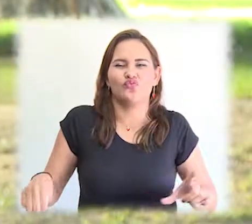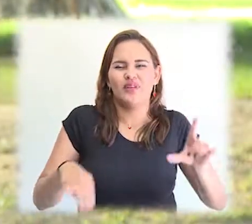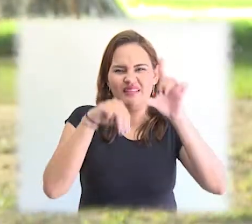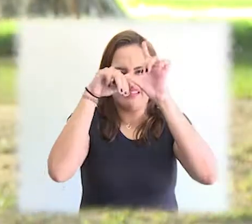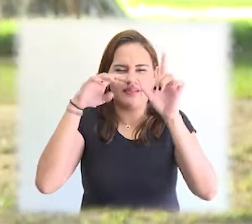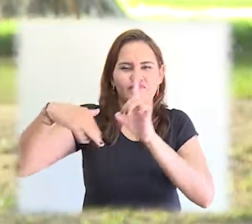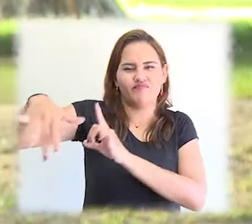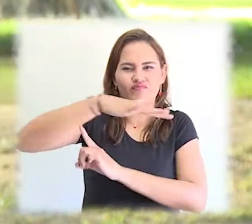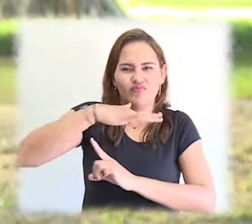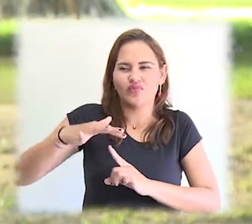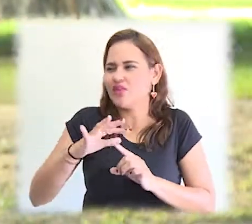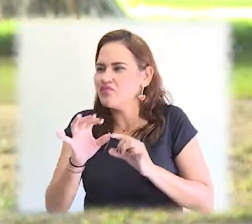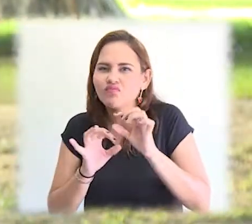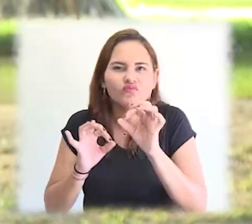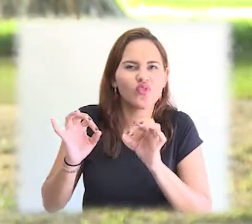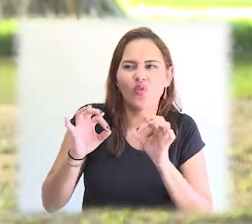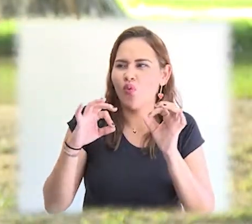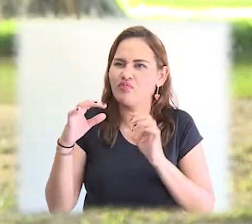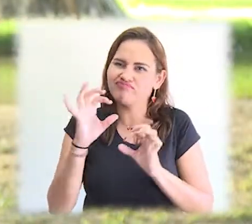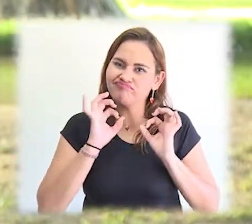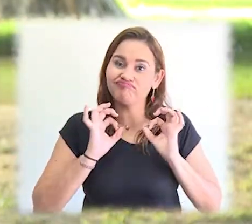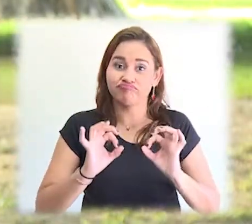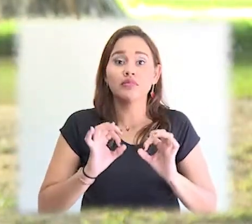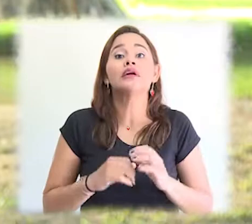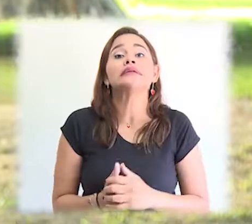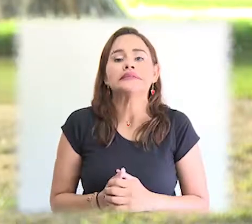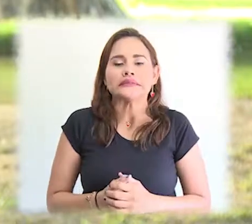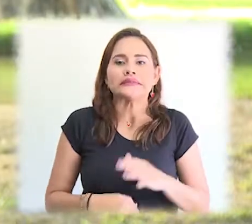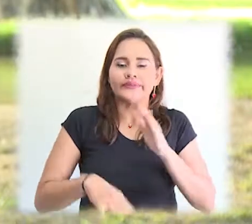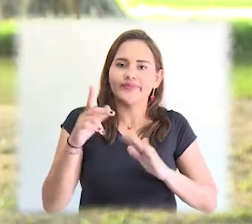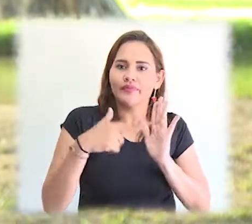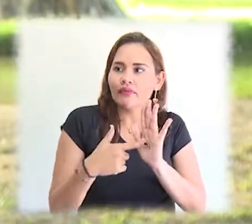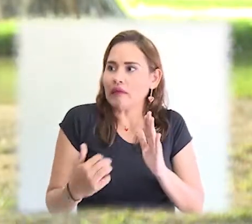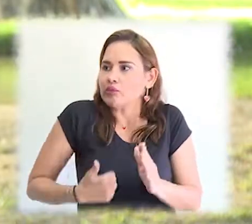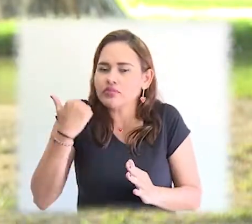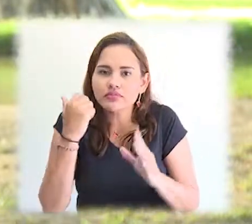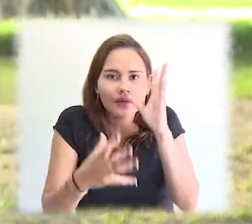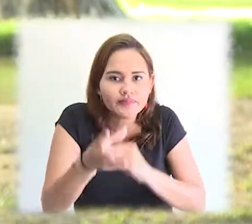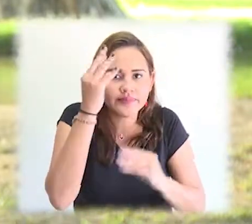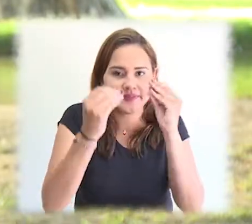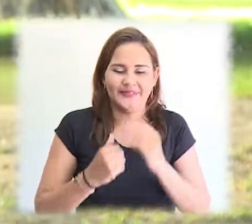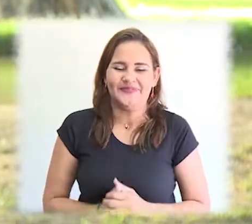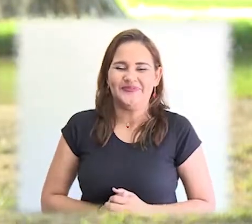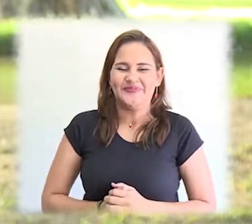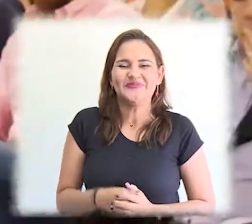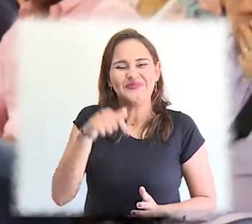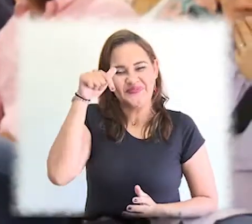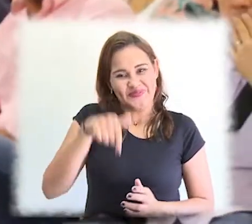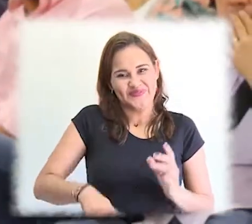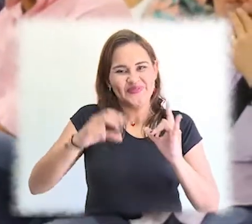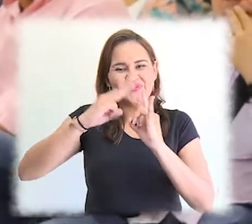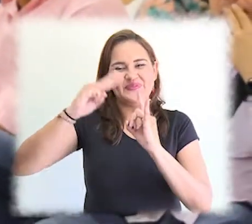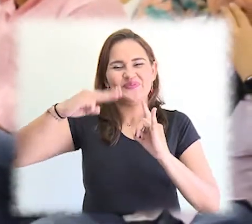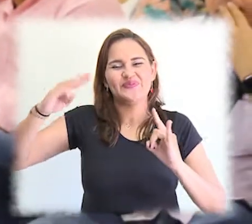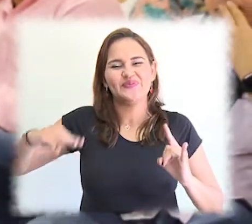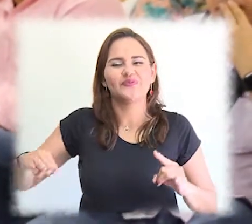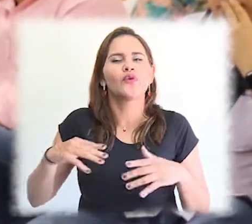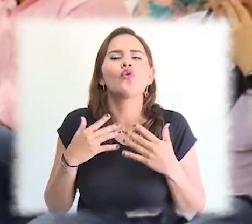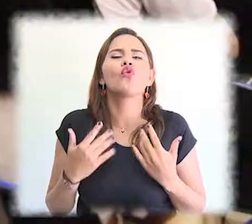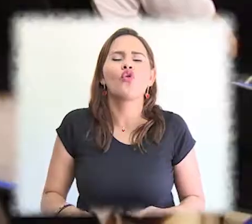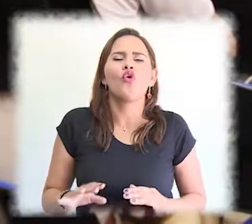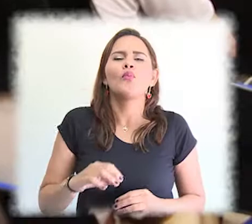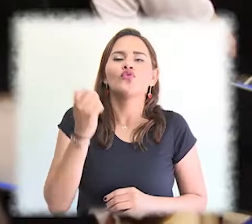Programa de Economía y de la Maestría en Desarrollo Territorial Sostenible participaron de este importante espacio. Componencias de